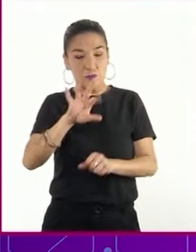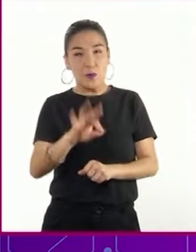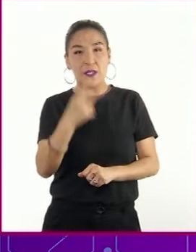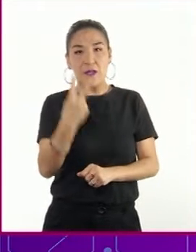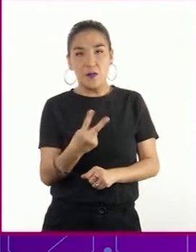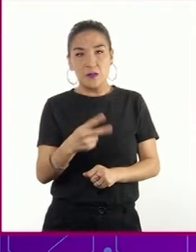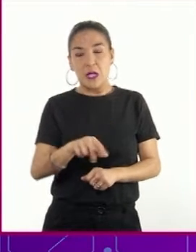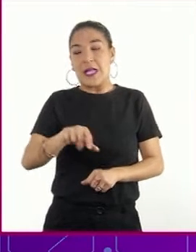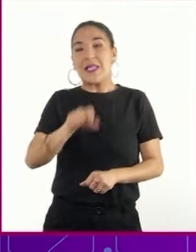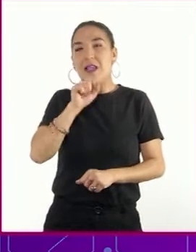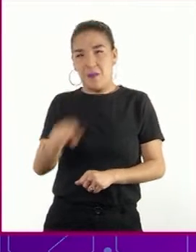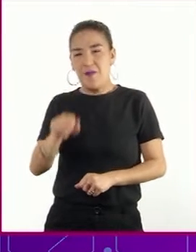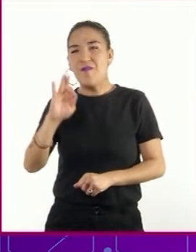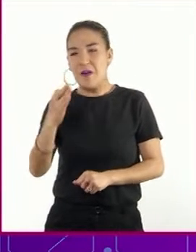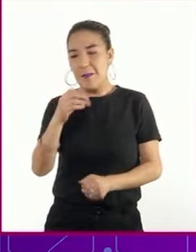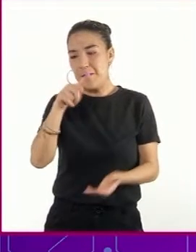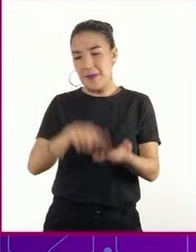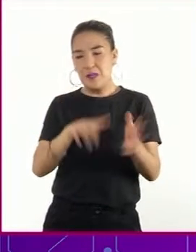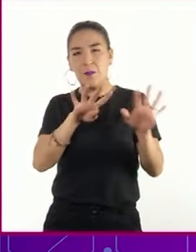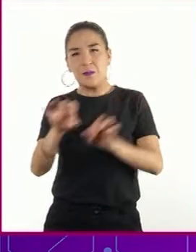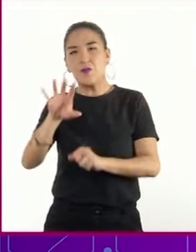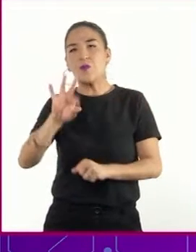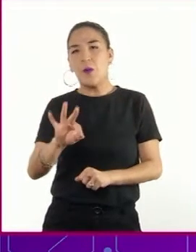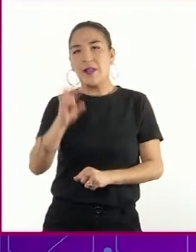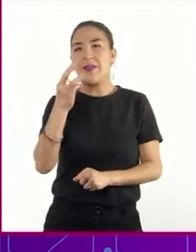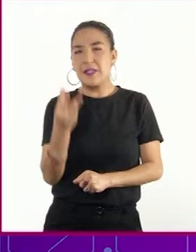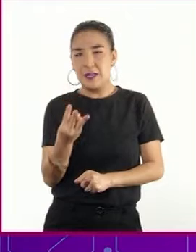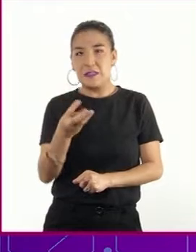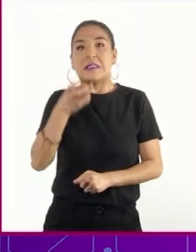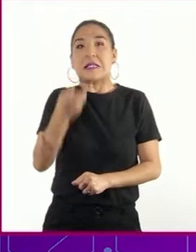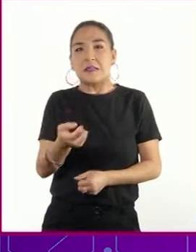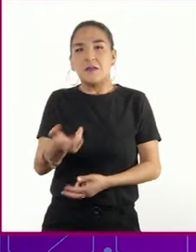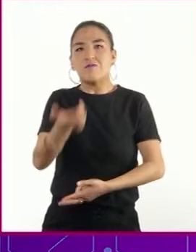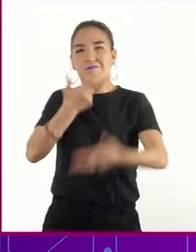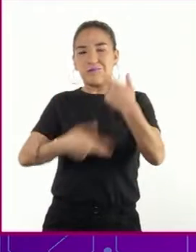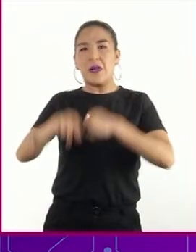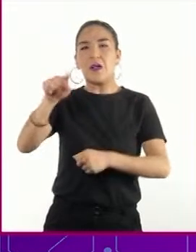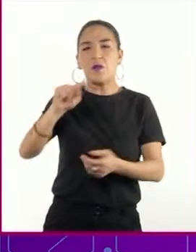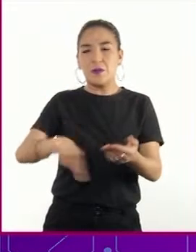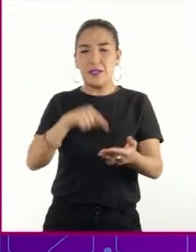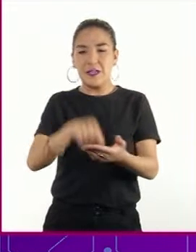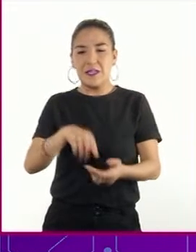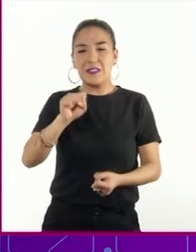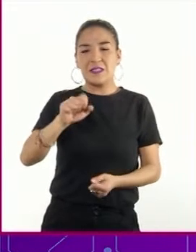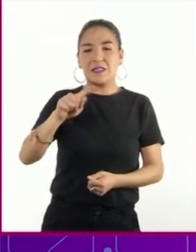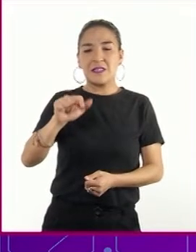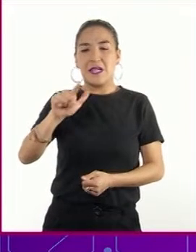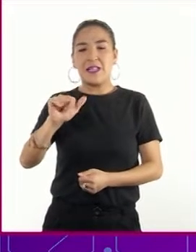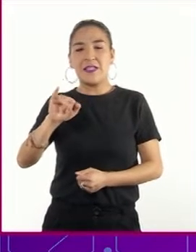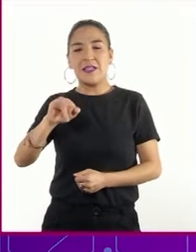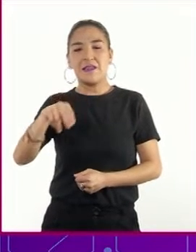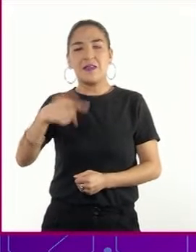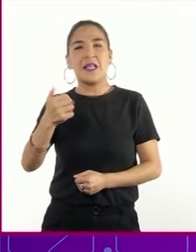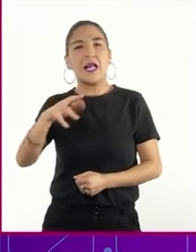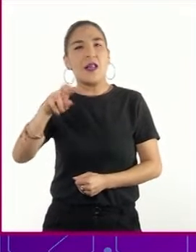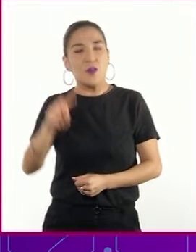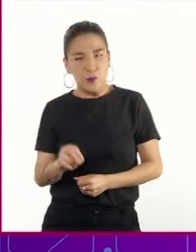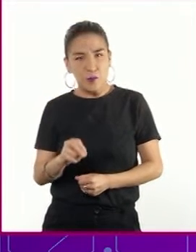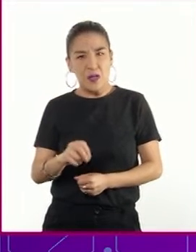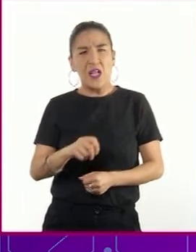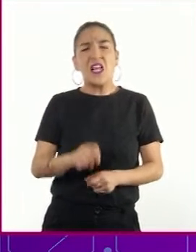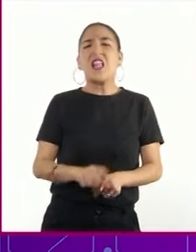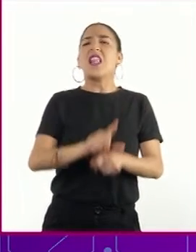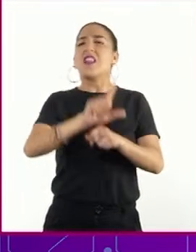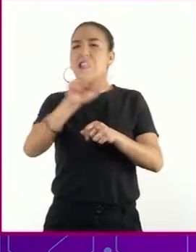y febrero de 1943, y recuperó la ciudad de Stalingrado. Meses después, logró la